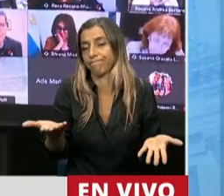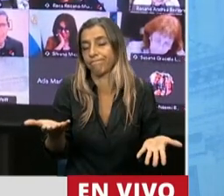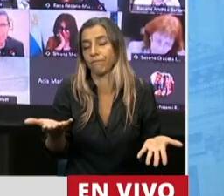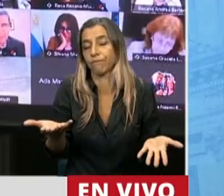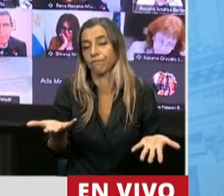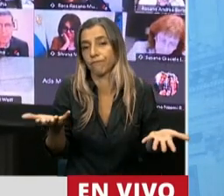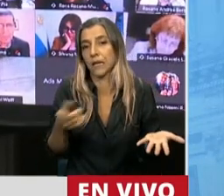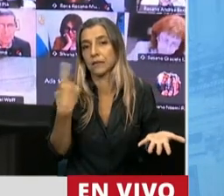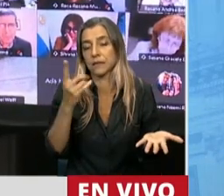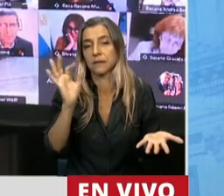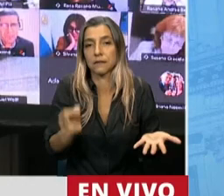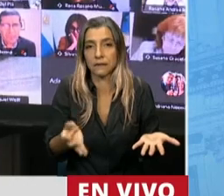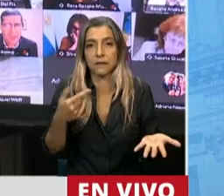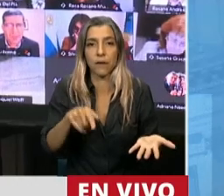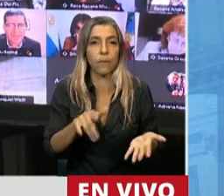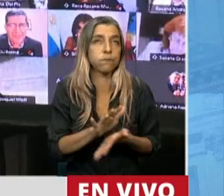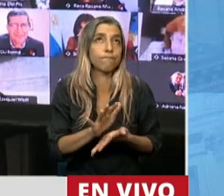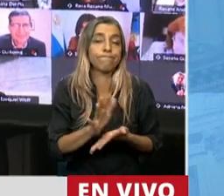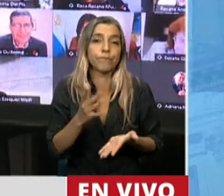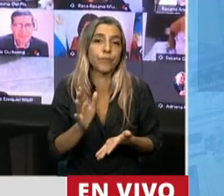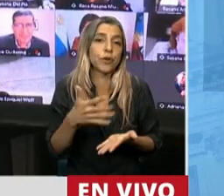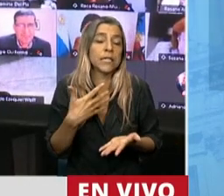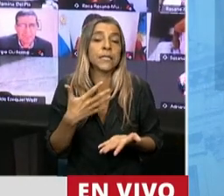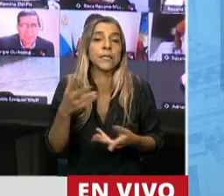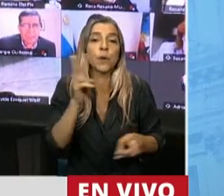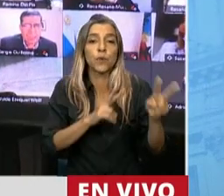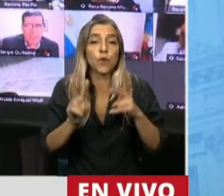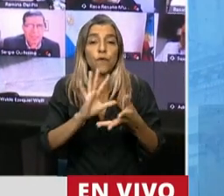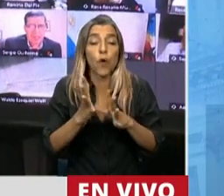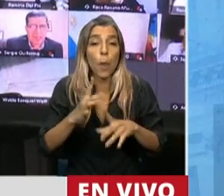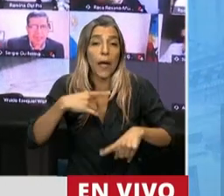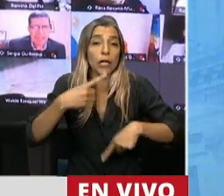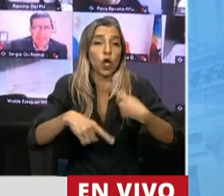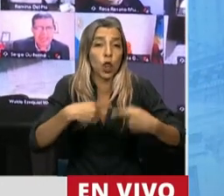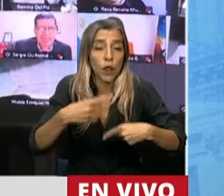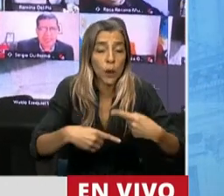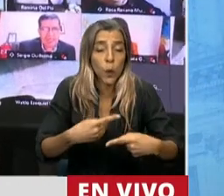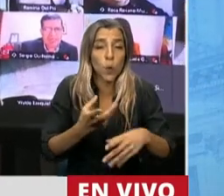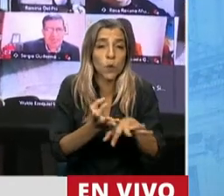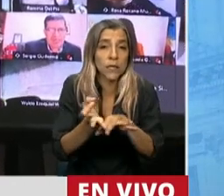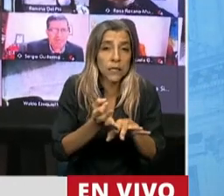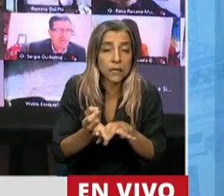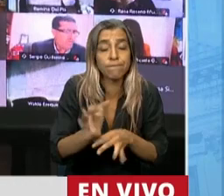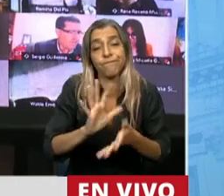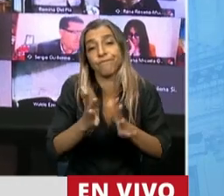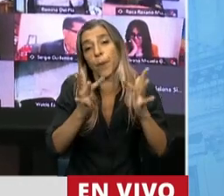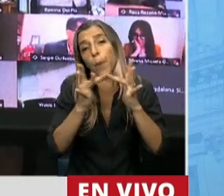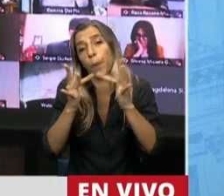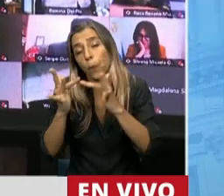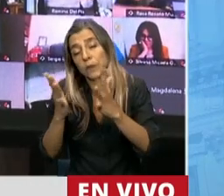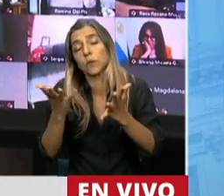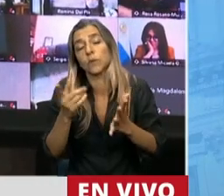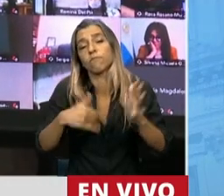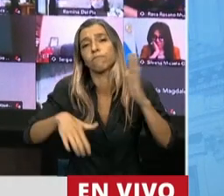intentar una continuidad pedagógica virtual en donde la gran mayoría de nuestros